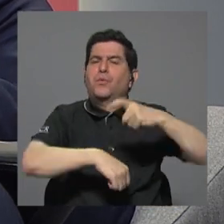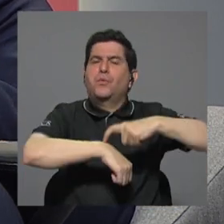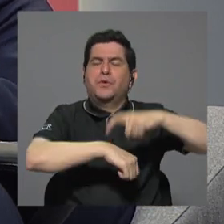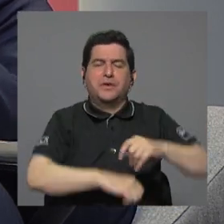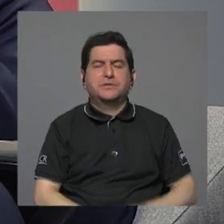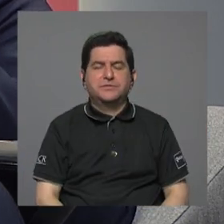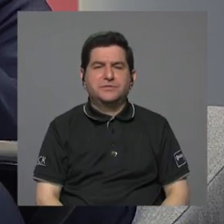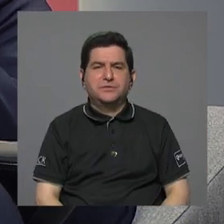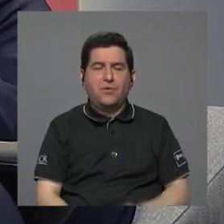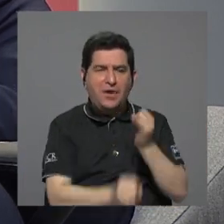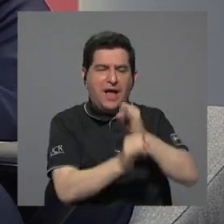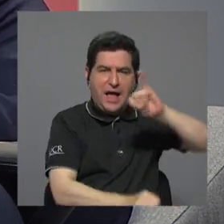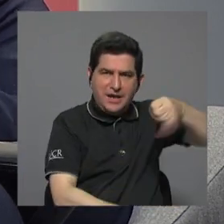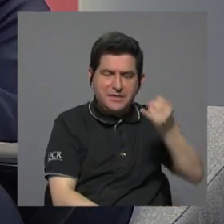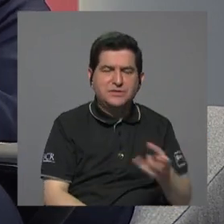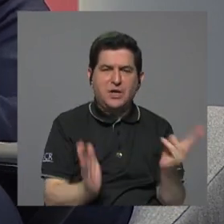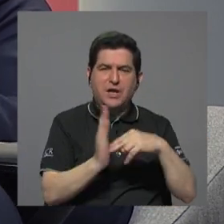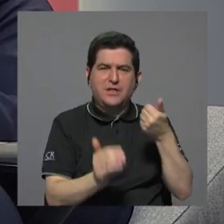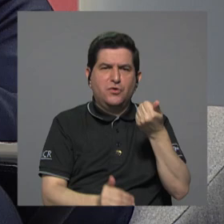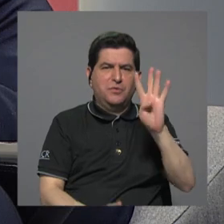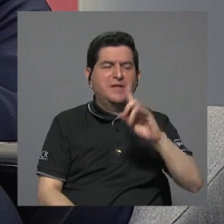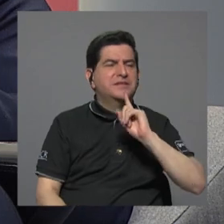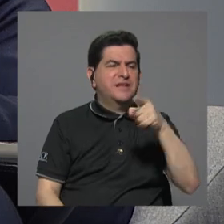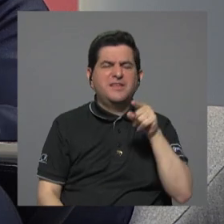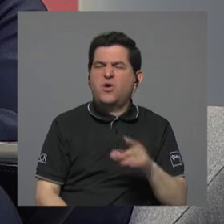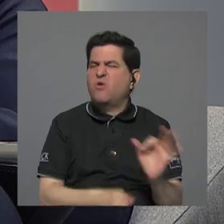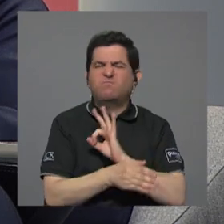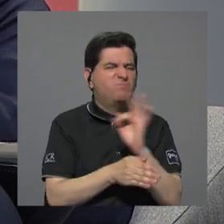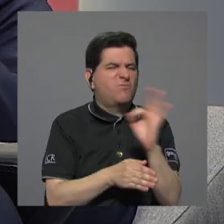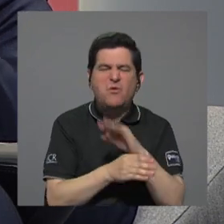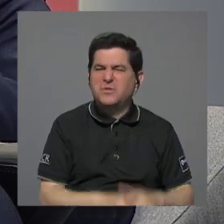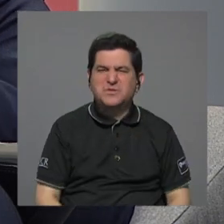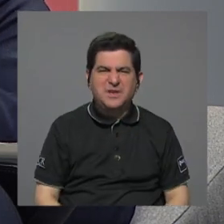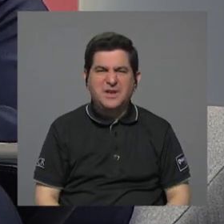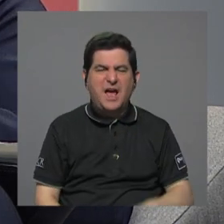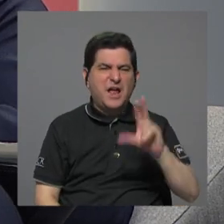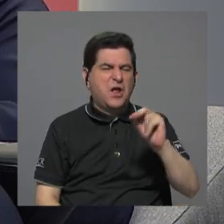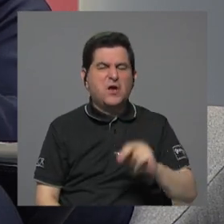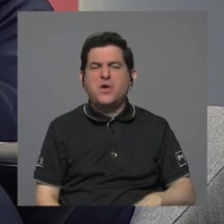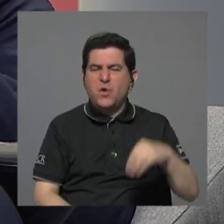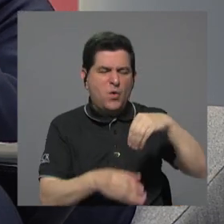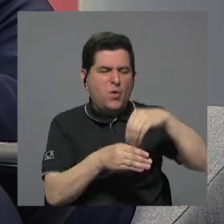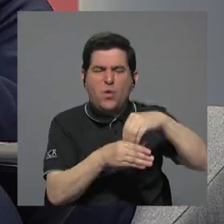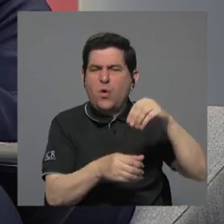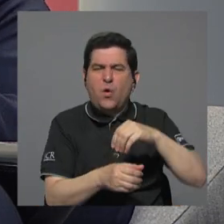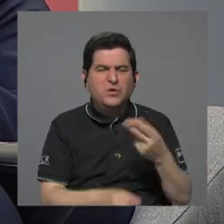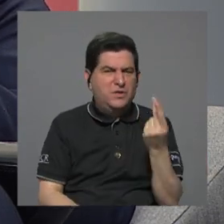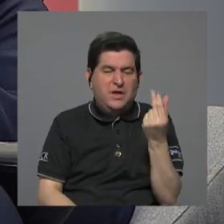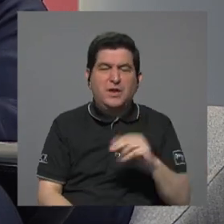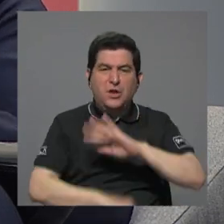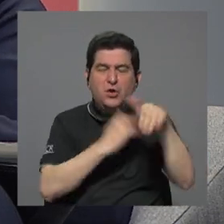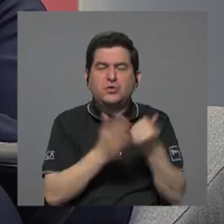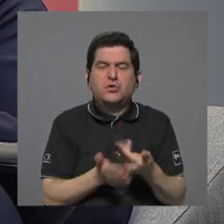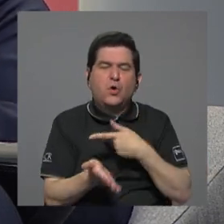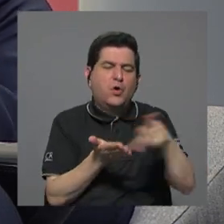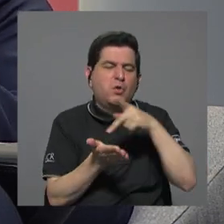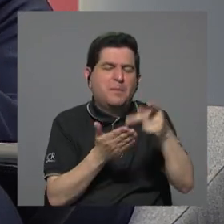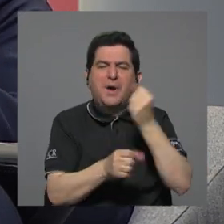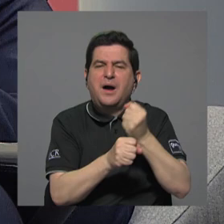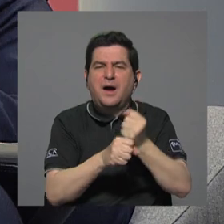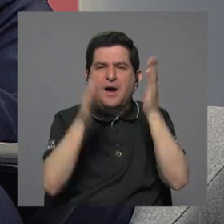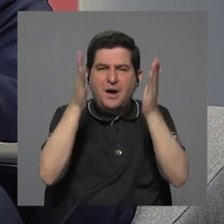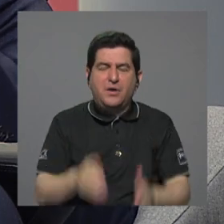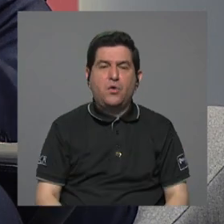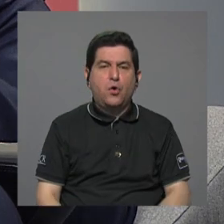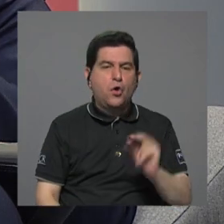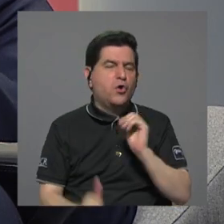A Jabdeba se le acusó para el 2014 ya de ineficiencia, de insuficiencia financiera, de que se gastaban toda la plata en salarios, de que